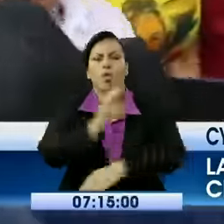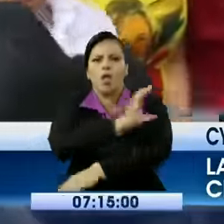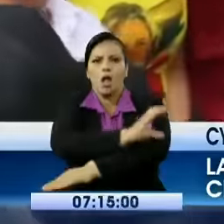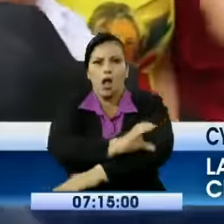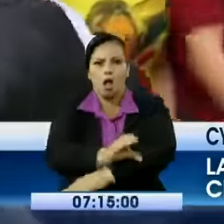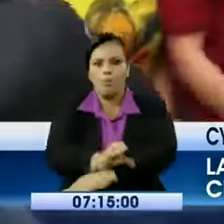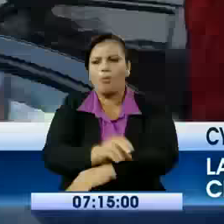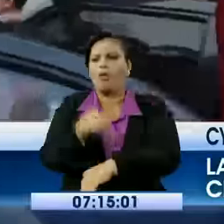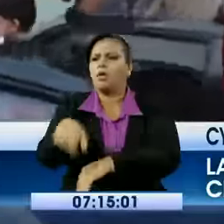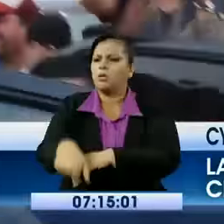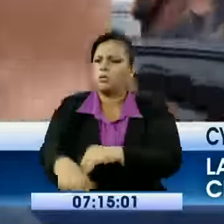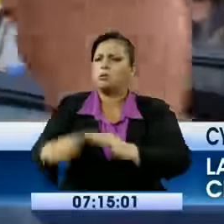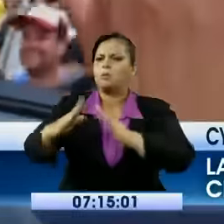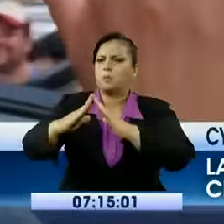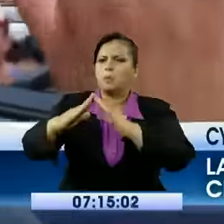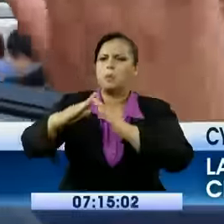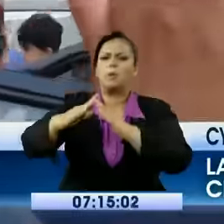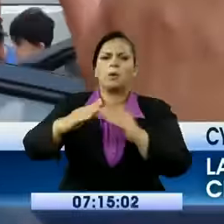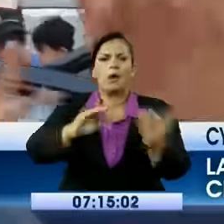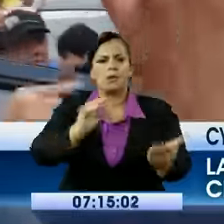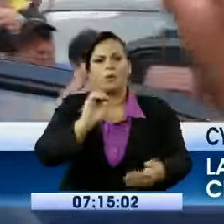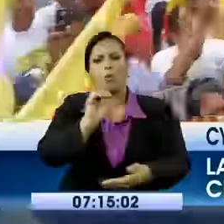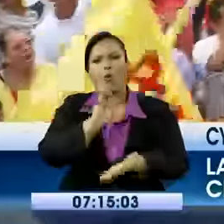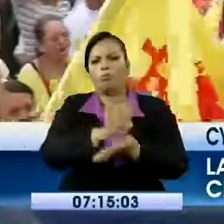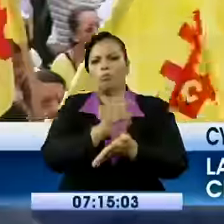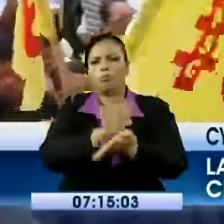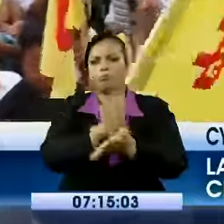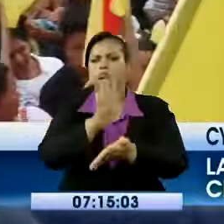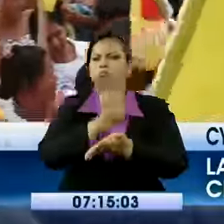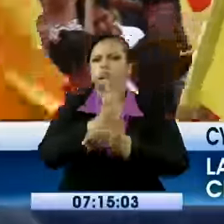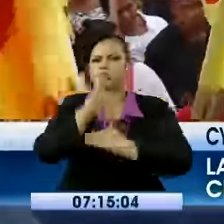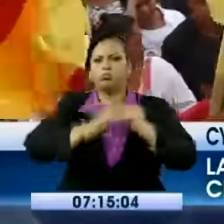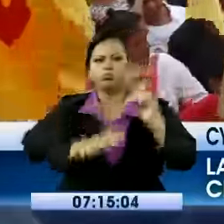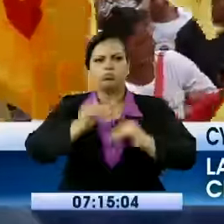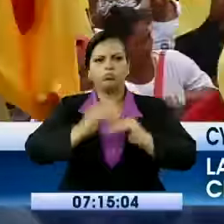a cabo en caso de llegar a Carondelet. El